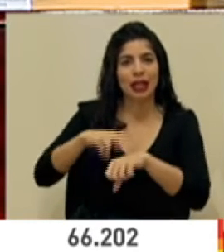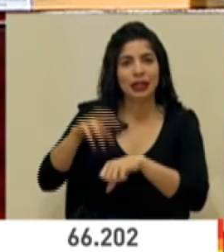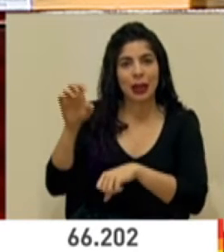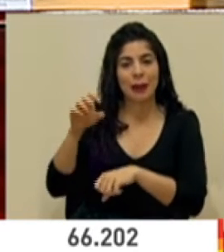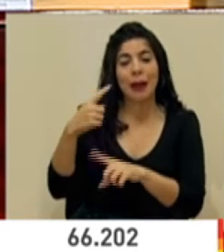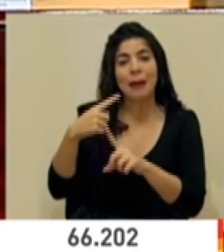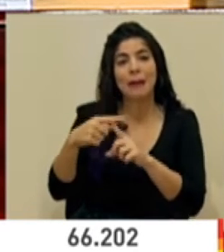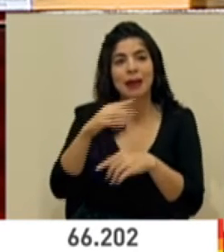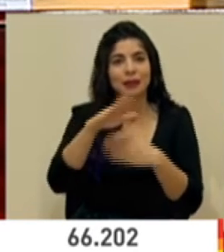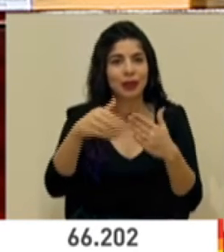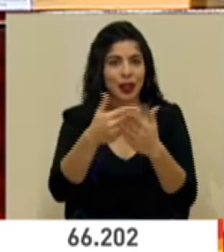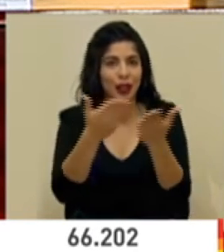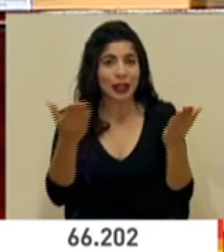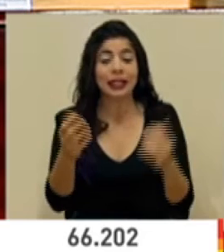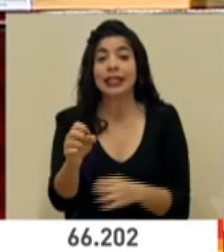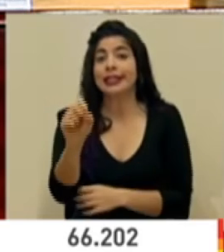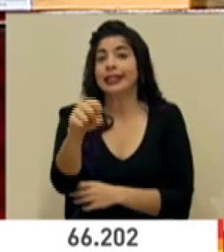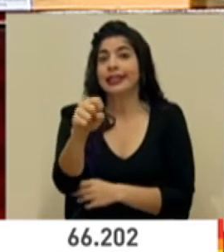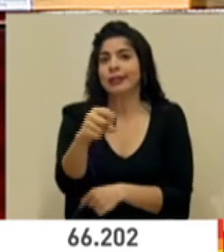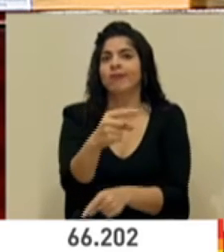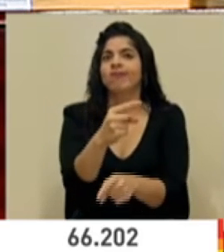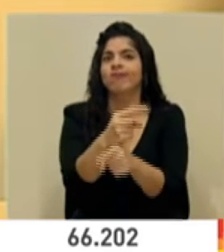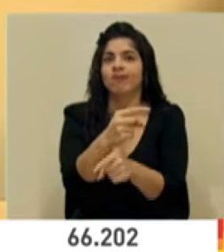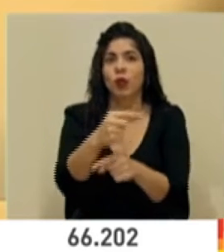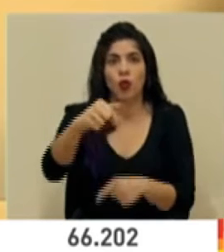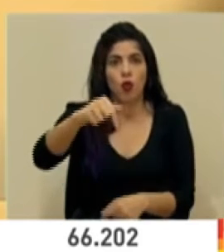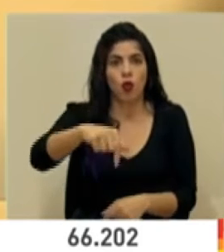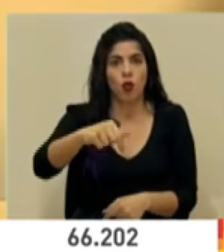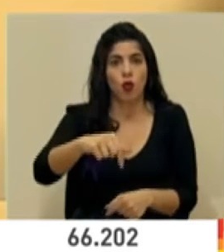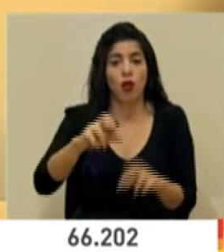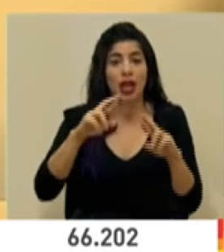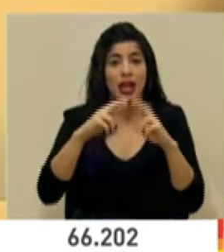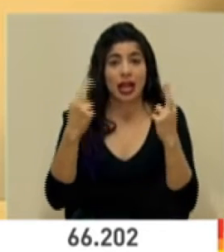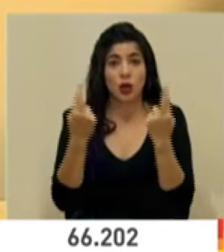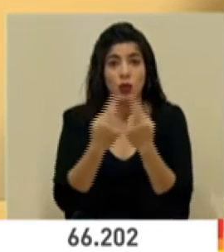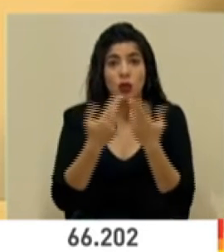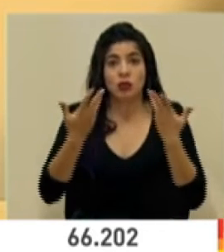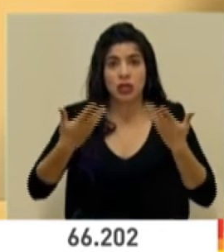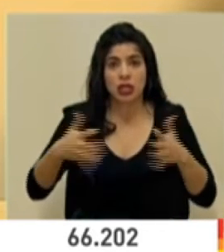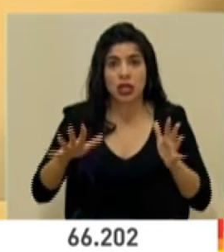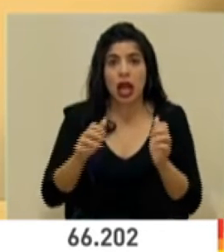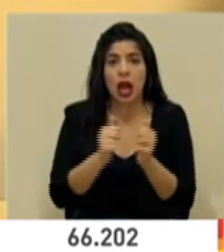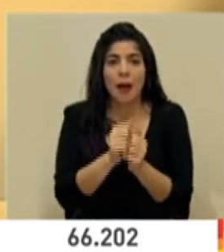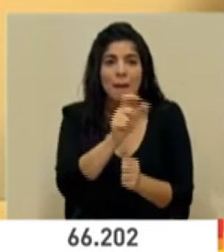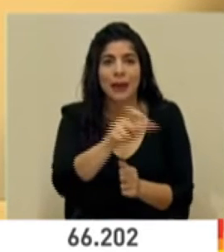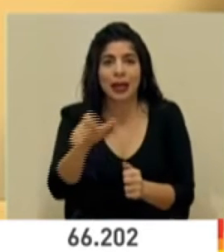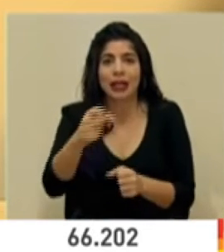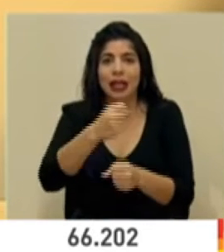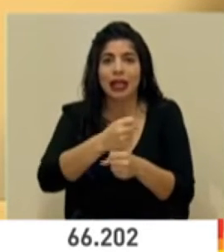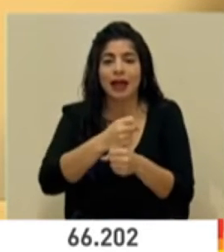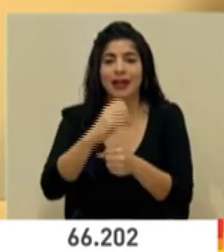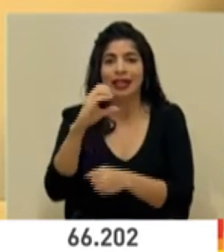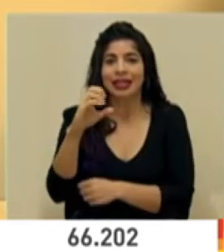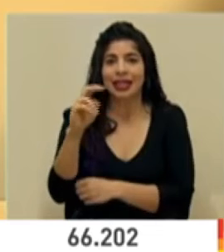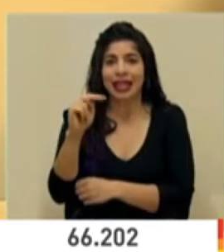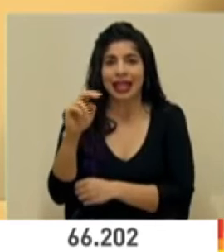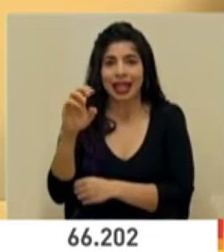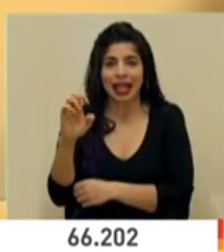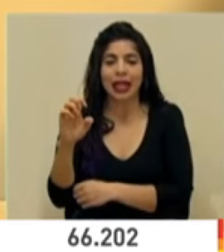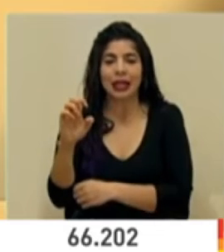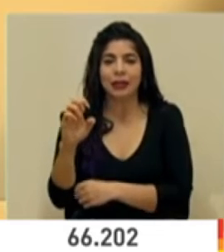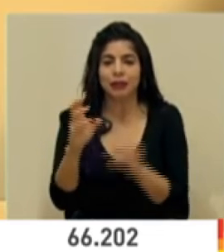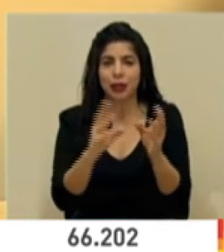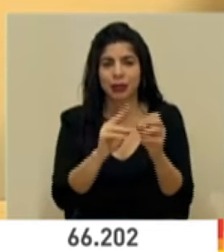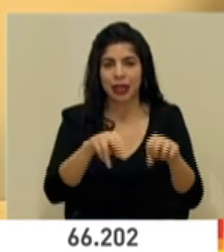y todas. Bueno, sí, efectivamente, el día de hoy nos reunimos con personal de la CNE para